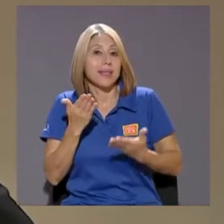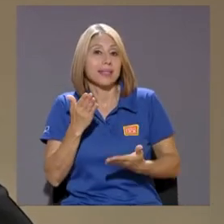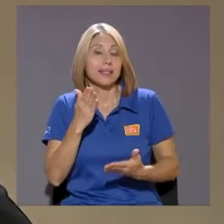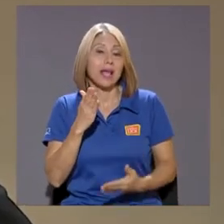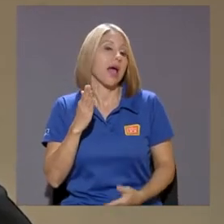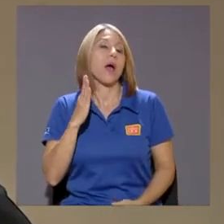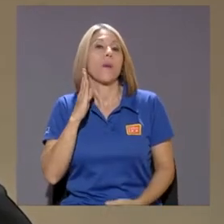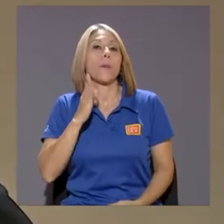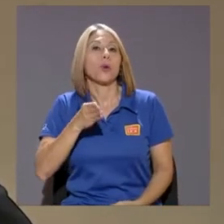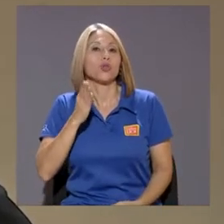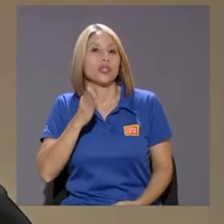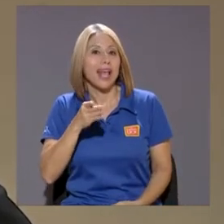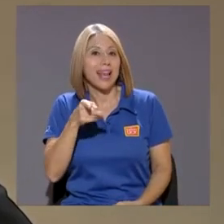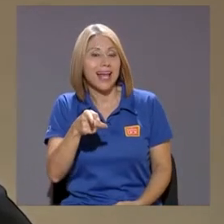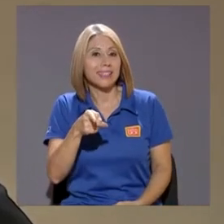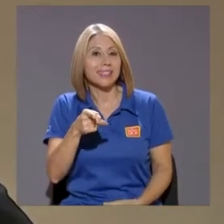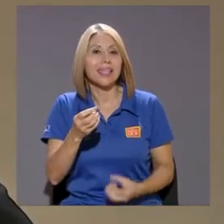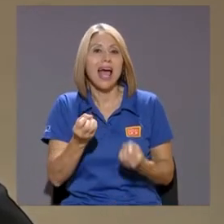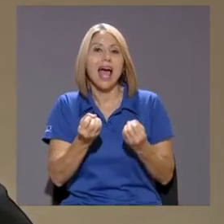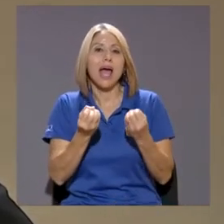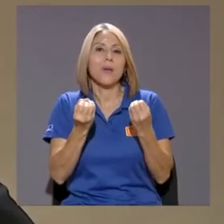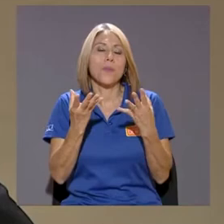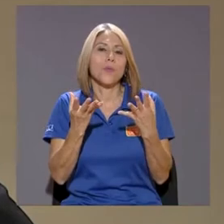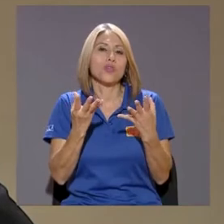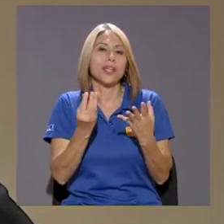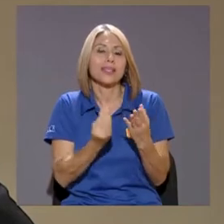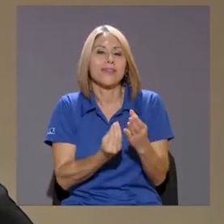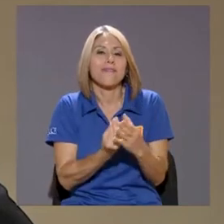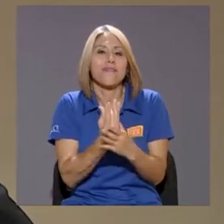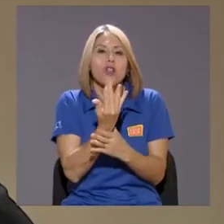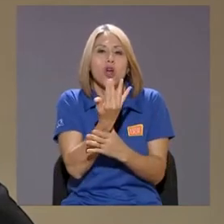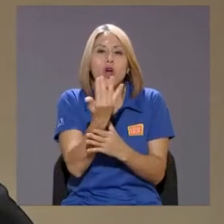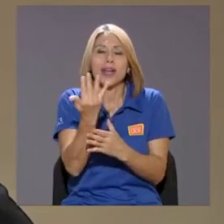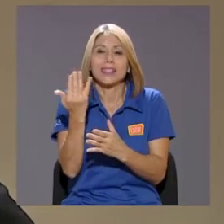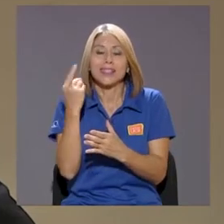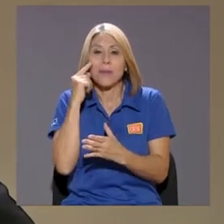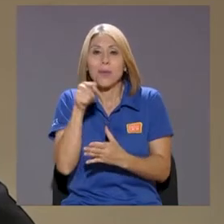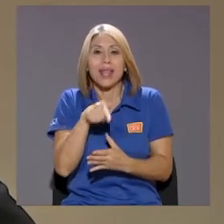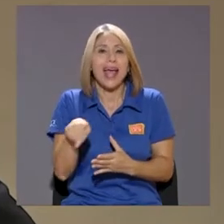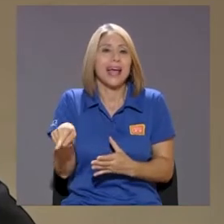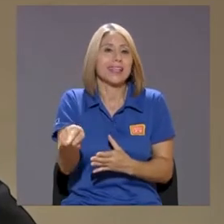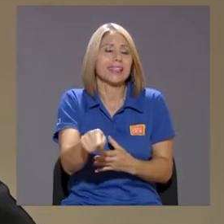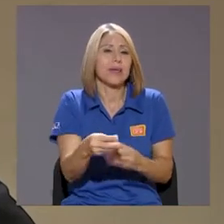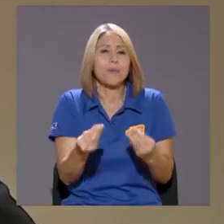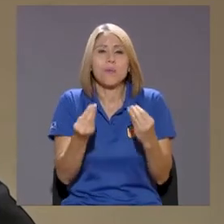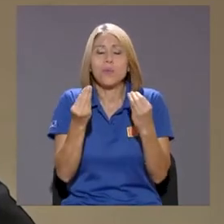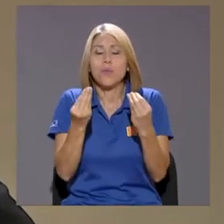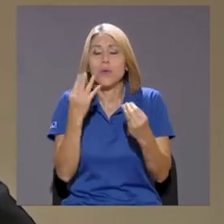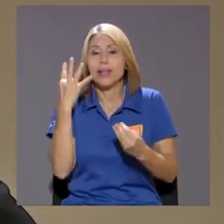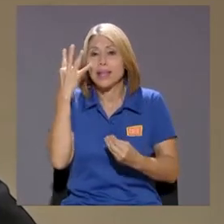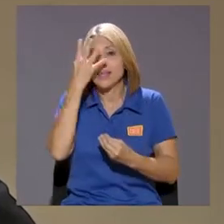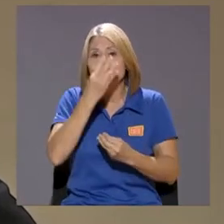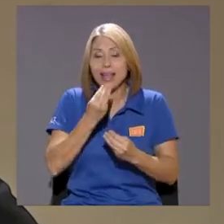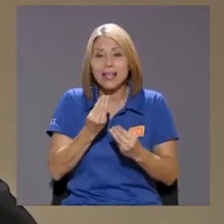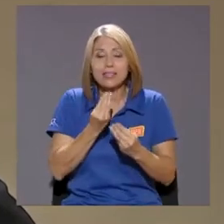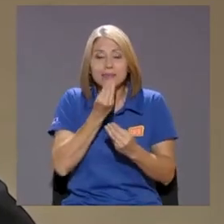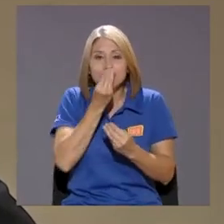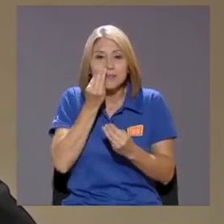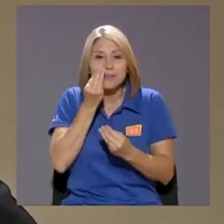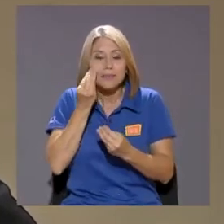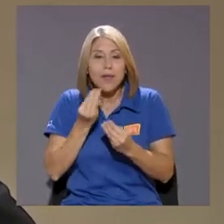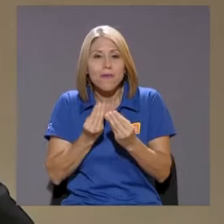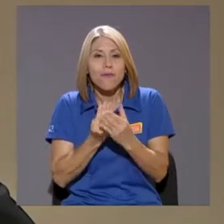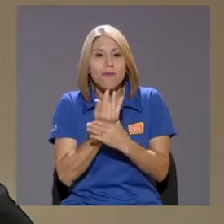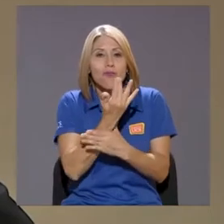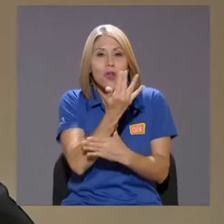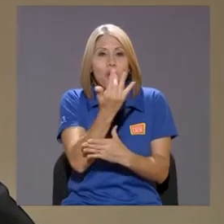de Europa se llena de flores muy lindas En el periodo previo